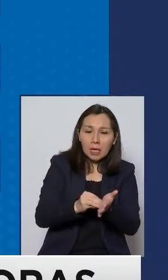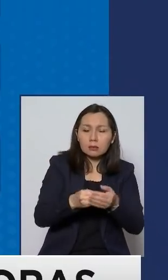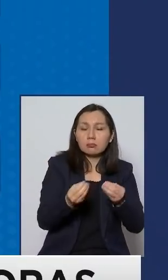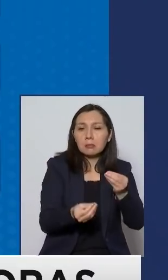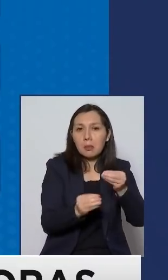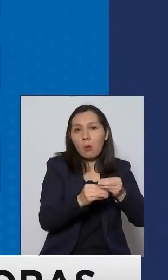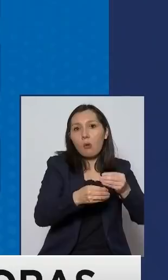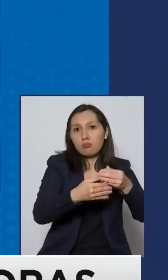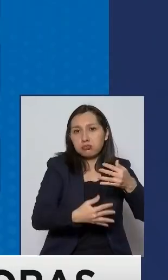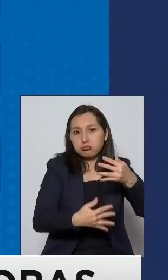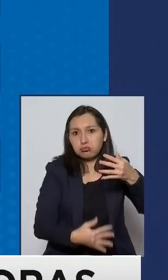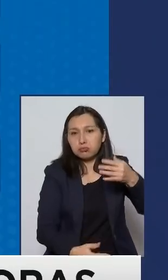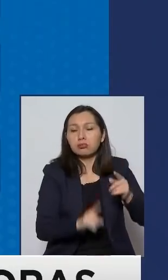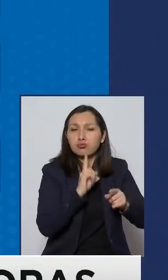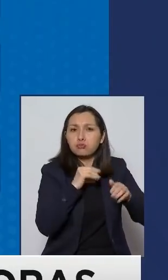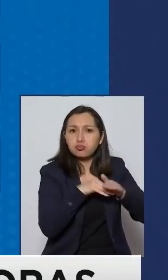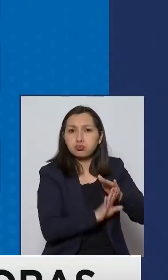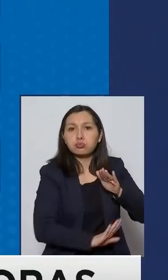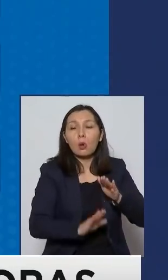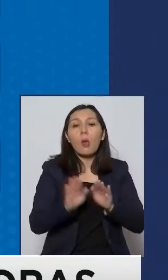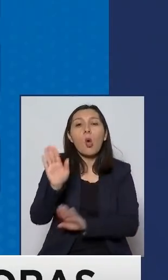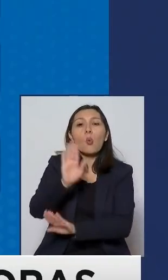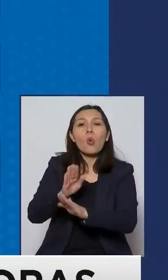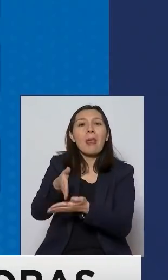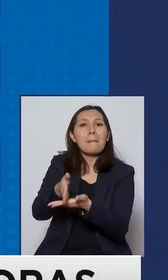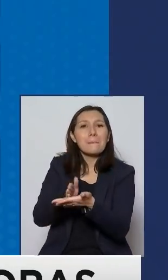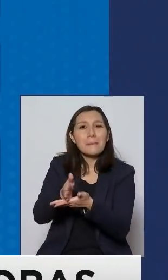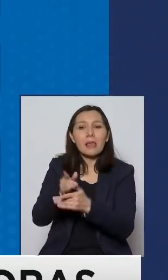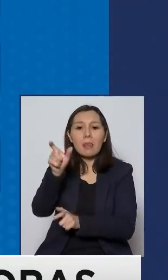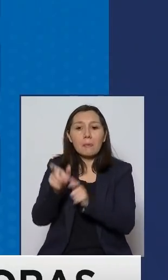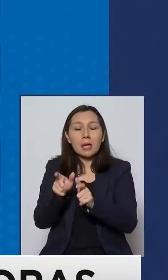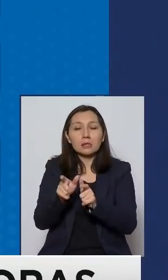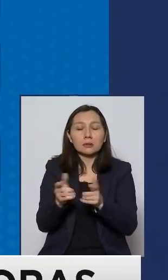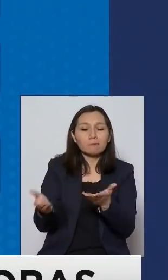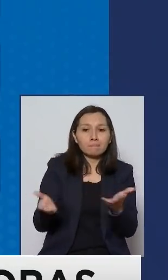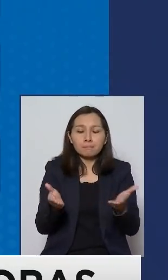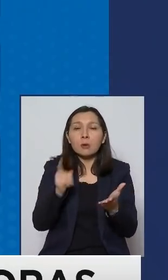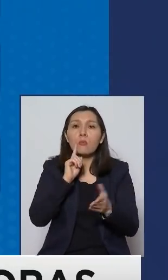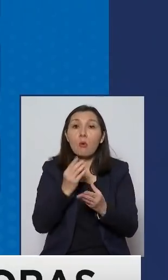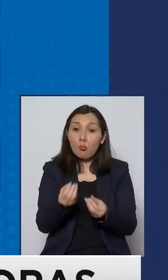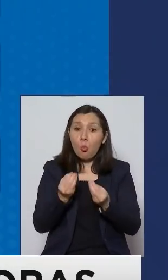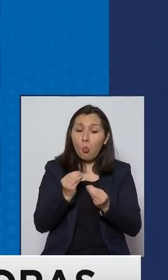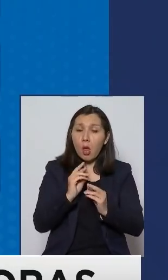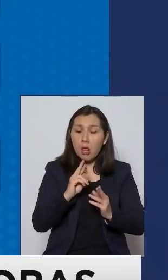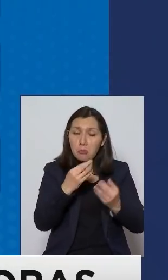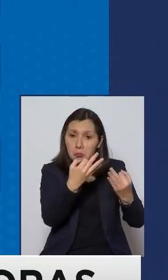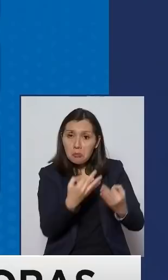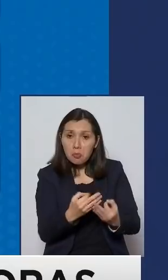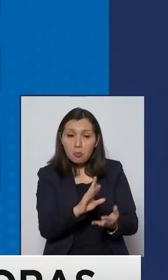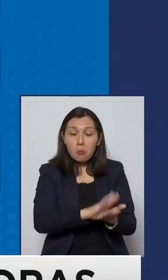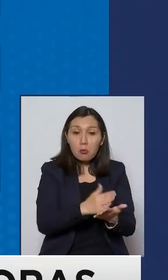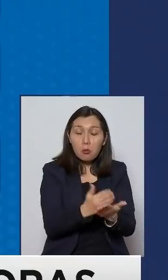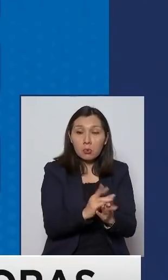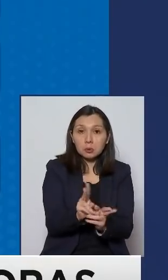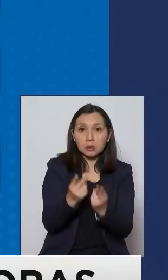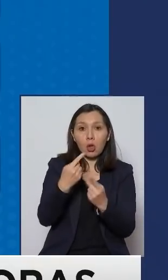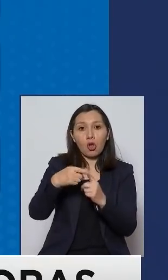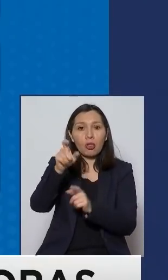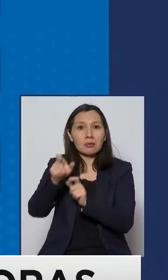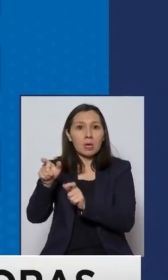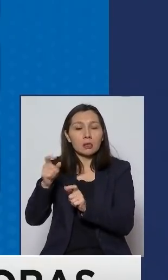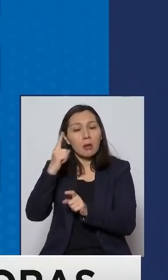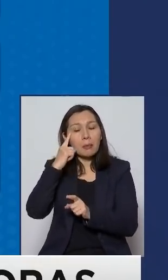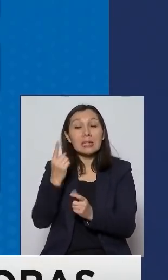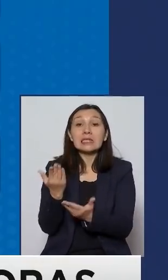fundamentalmente en unidades de cuidado intermedio a personas que de otra manera, con muy buenos resultados, personas que de otra manera